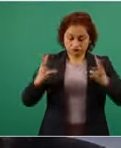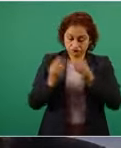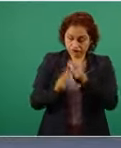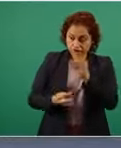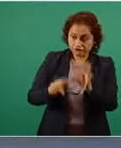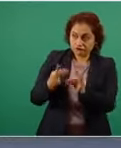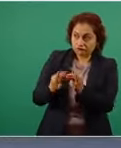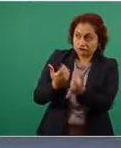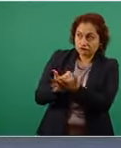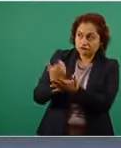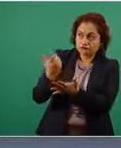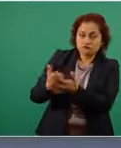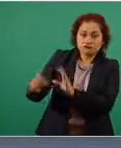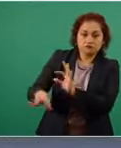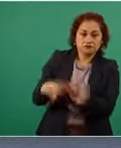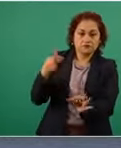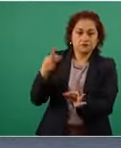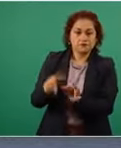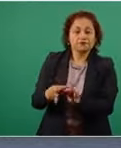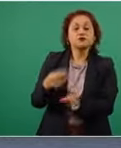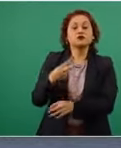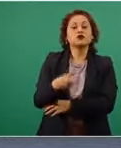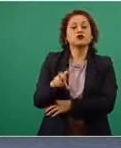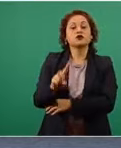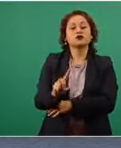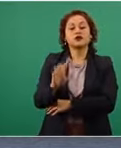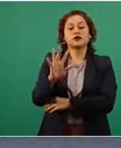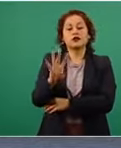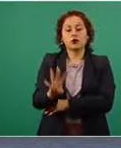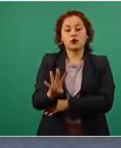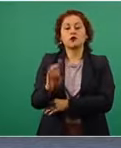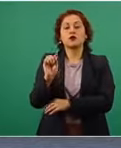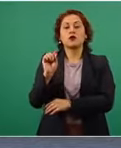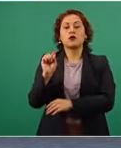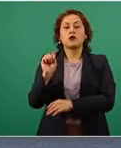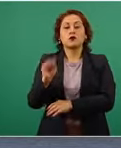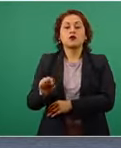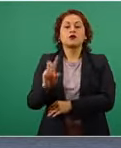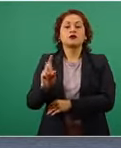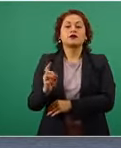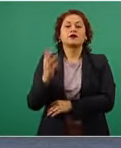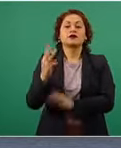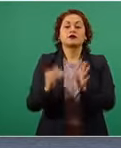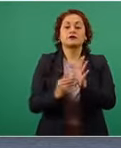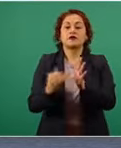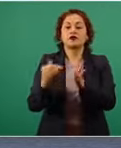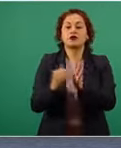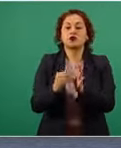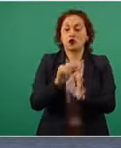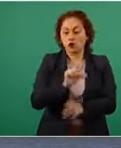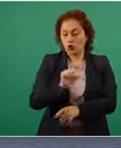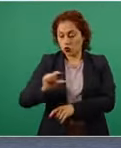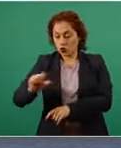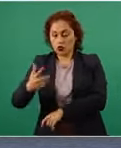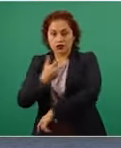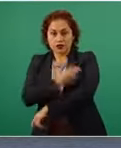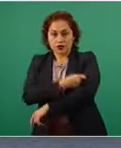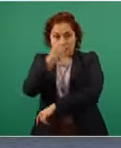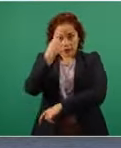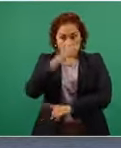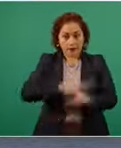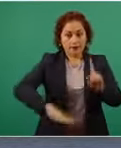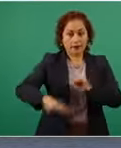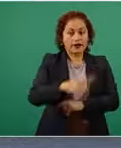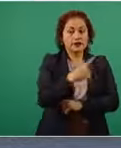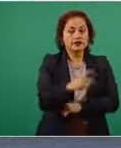pagado los anticipos, 234.33 millones de dosis para 134.66